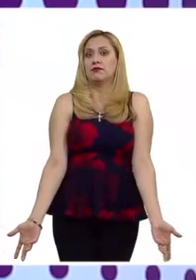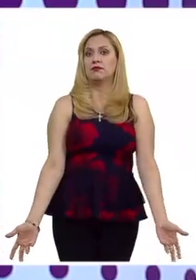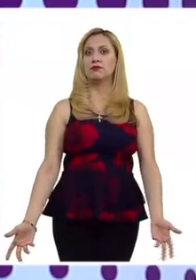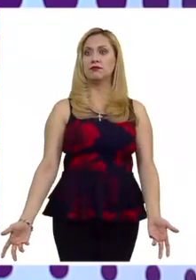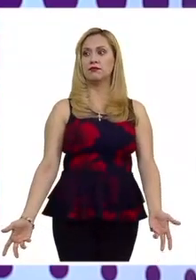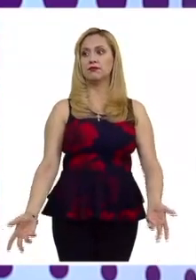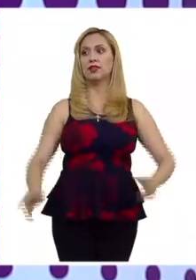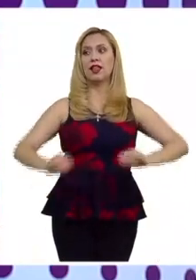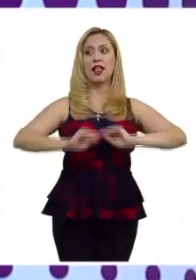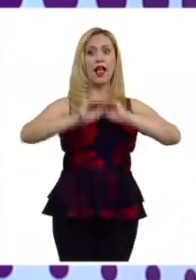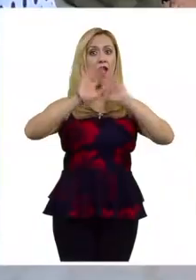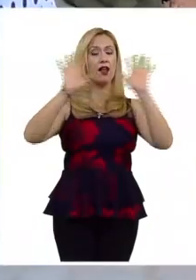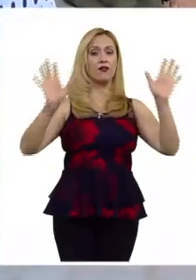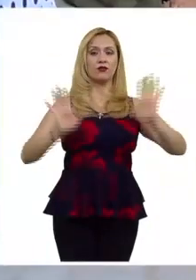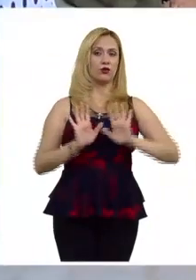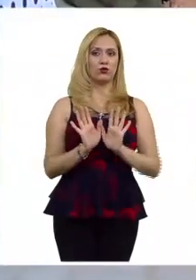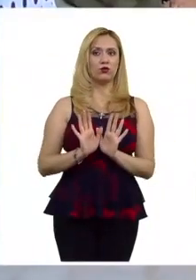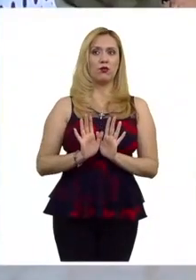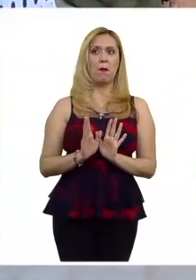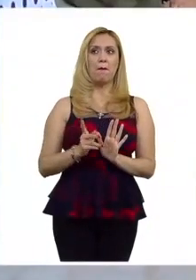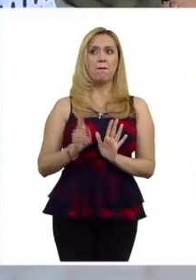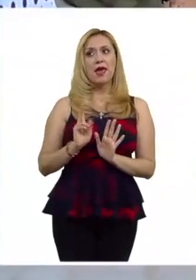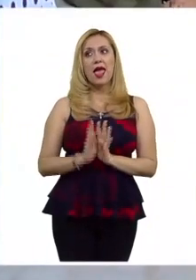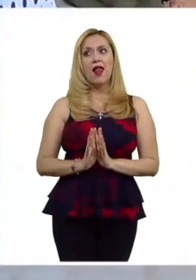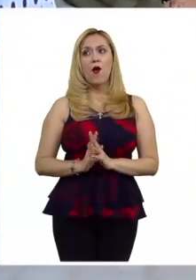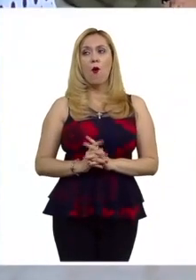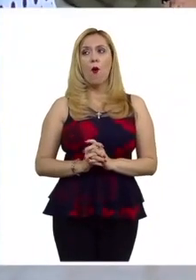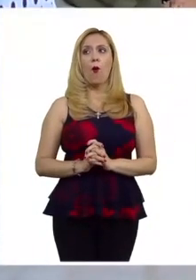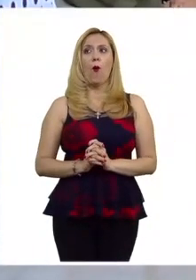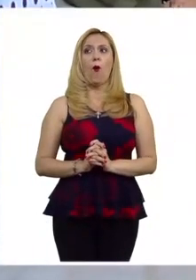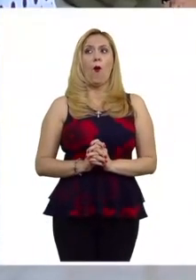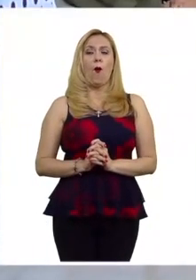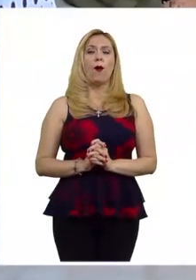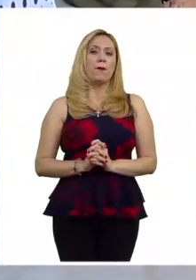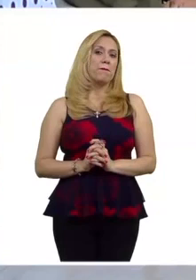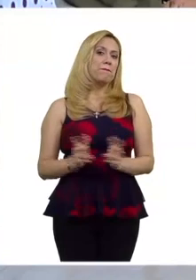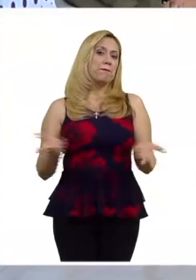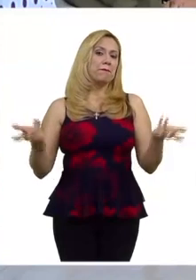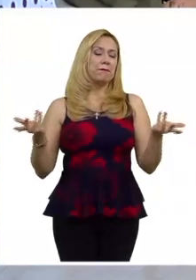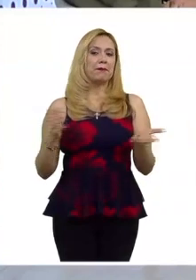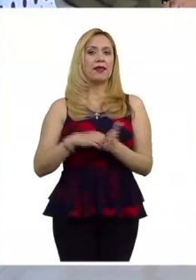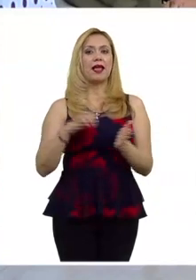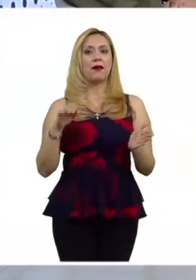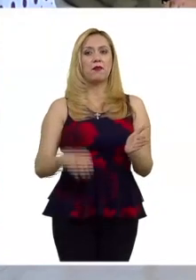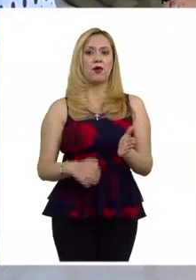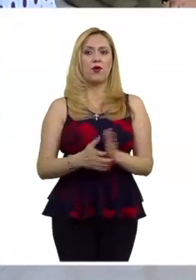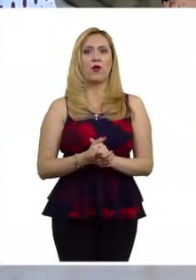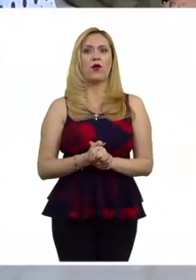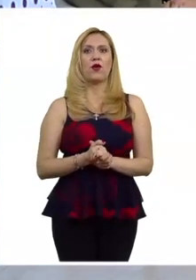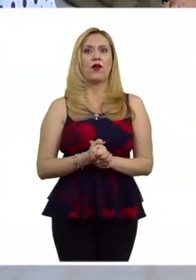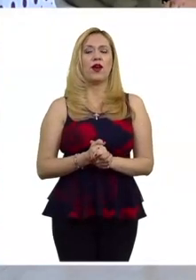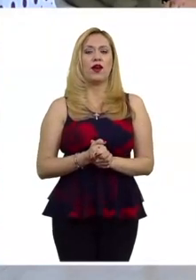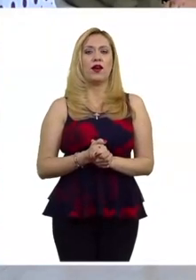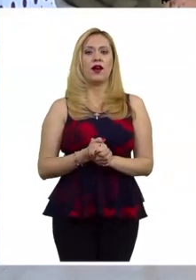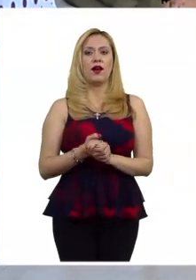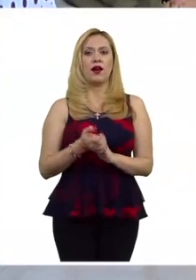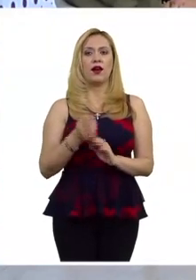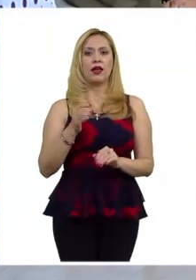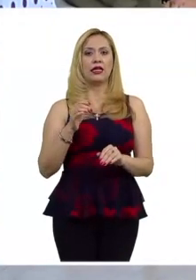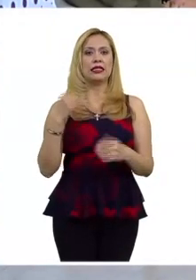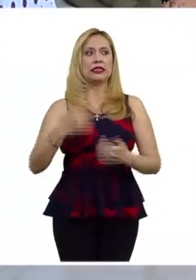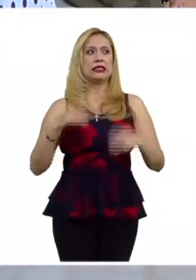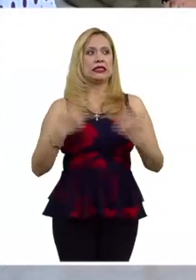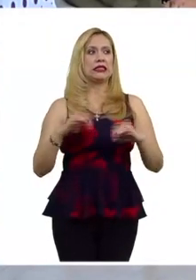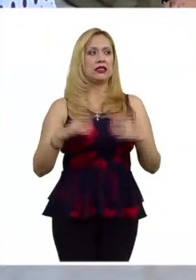tan claro que se pueda desprender pero si hay ciertos hechos por ejemplo posteriormente intentar taparse